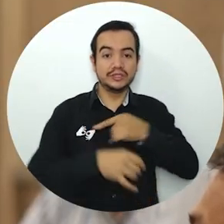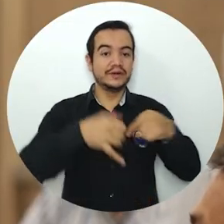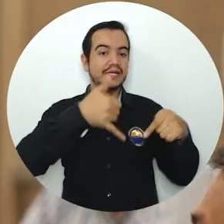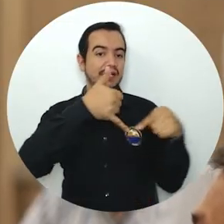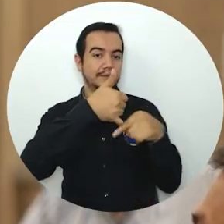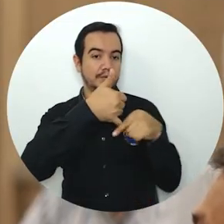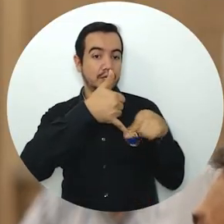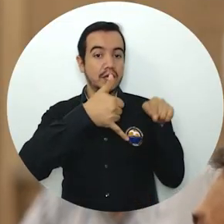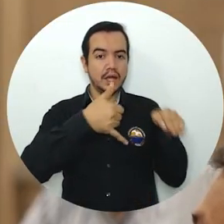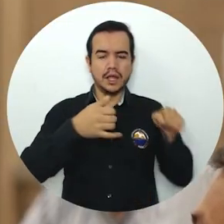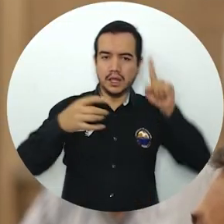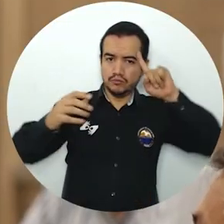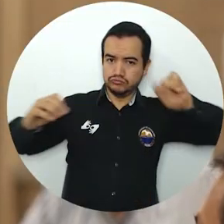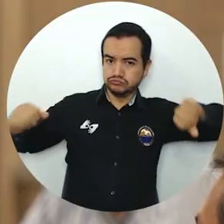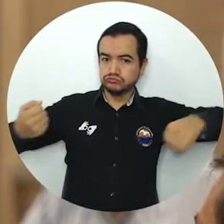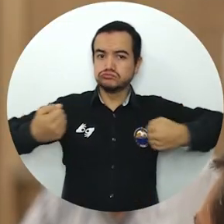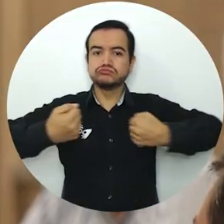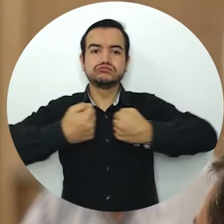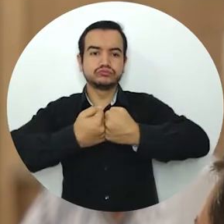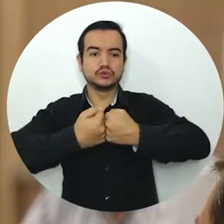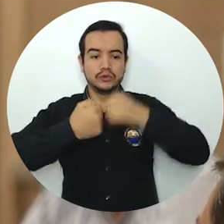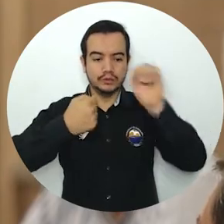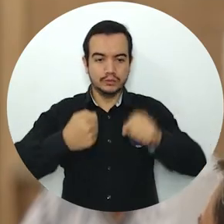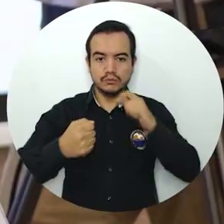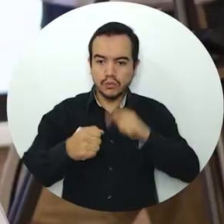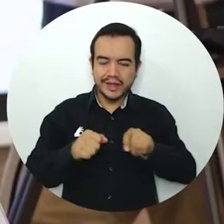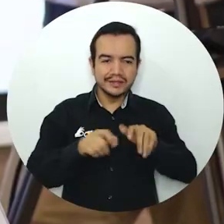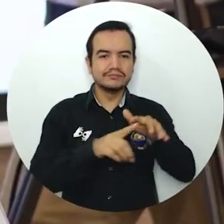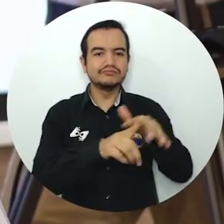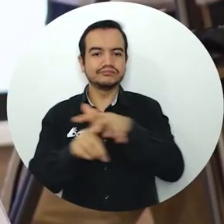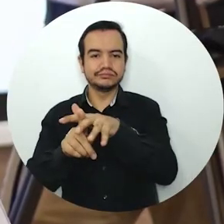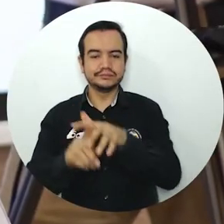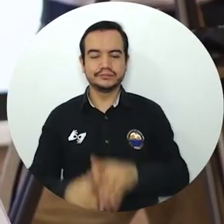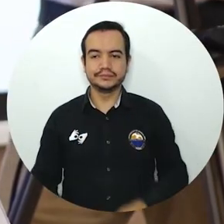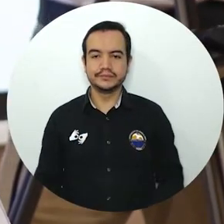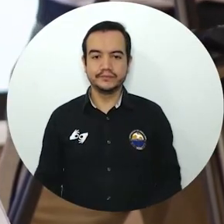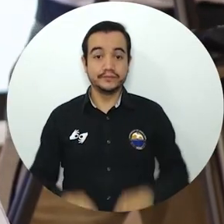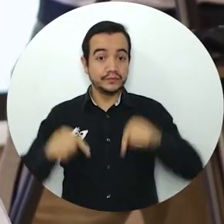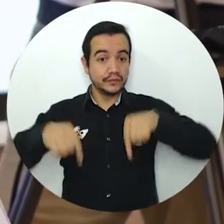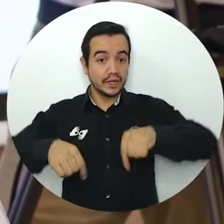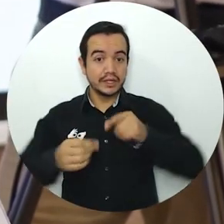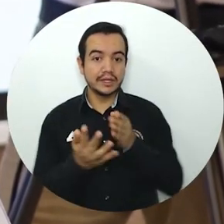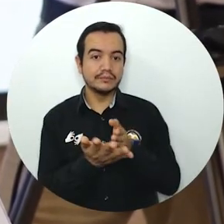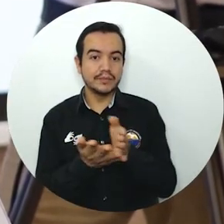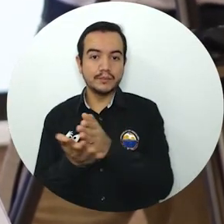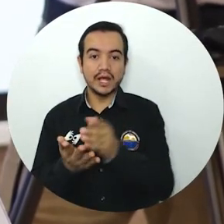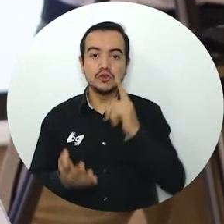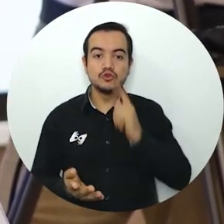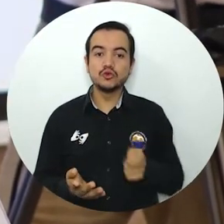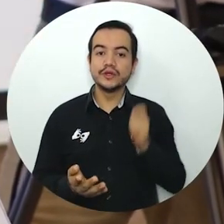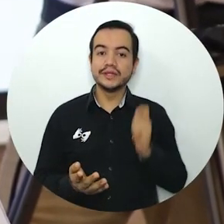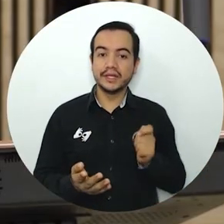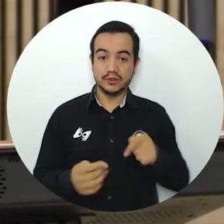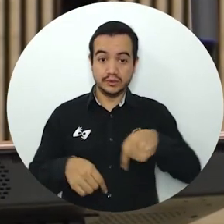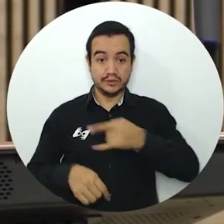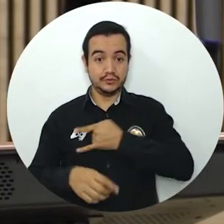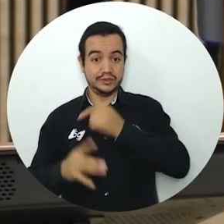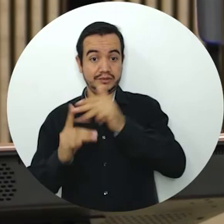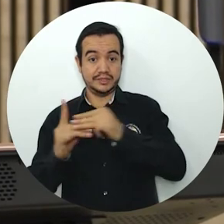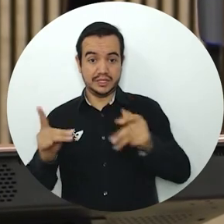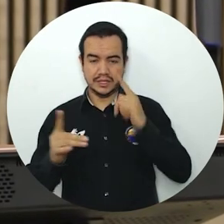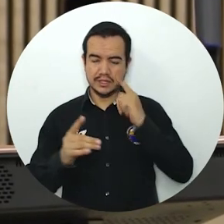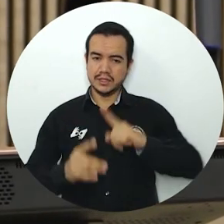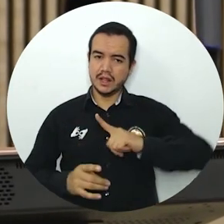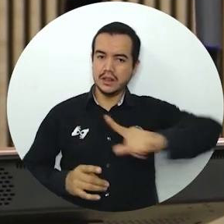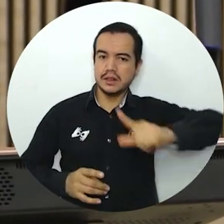Amazonia puedan llegar a cada uno de estos espacios. El programa de derecho de la Universidad del Magdalena lideró este proceso como